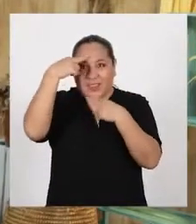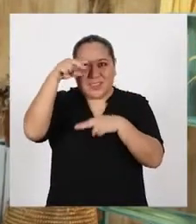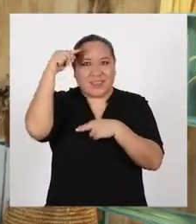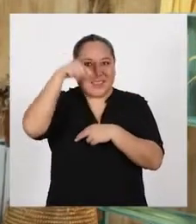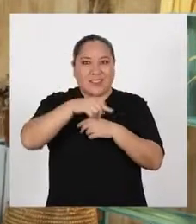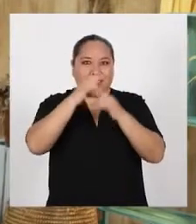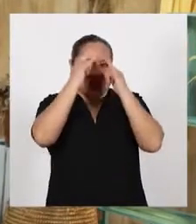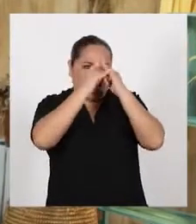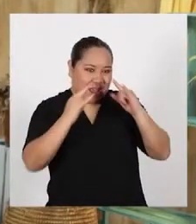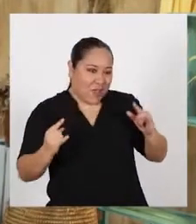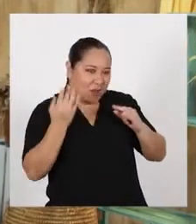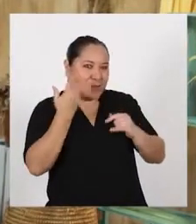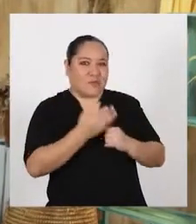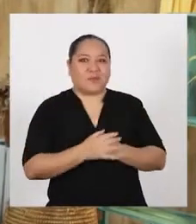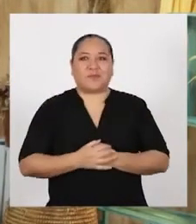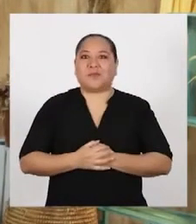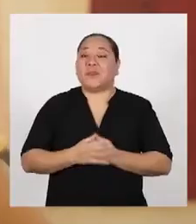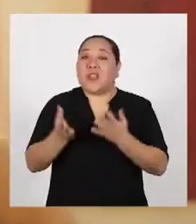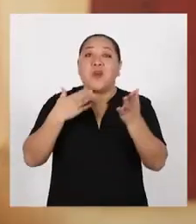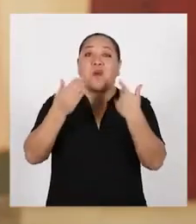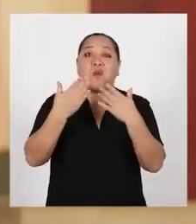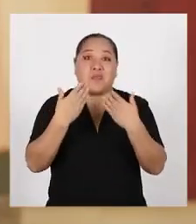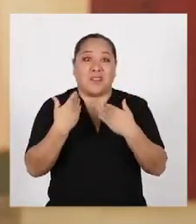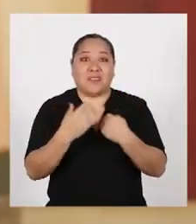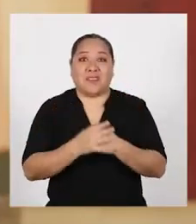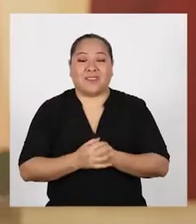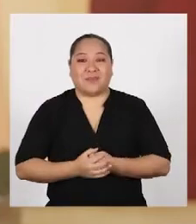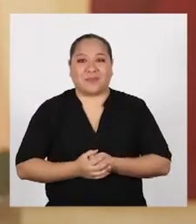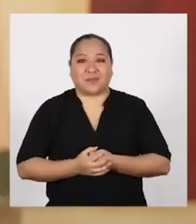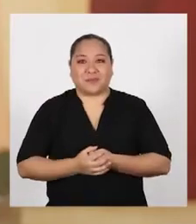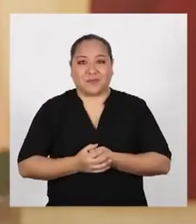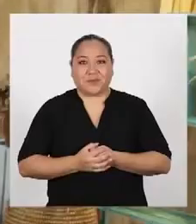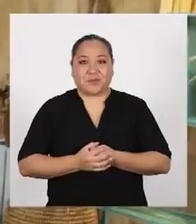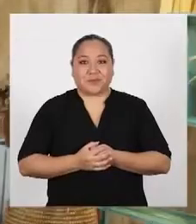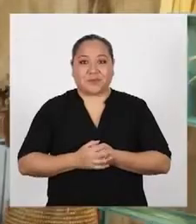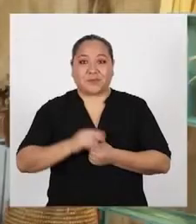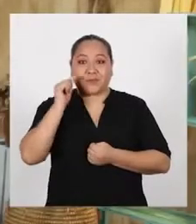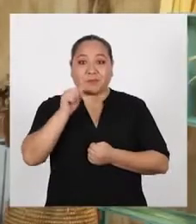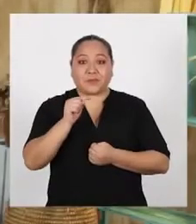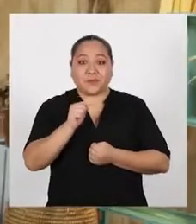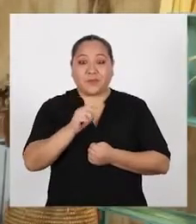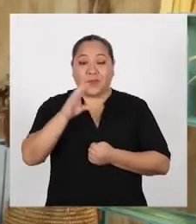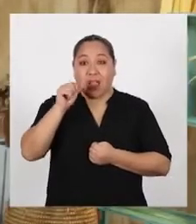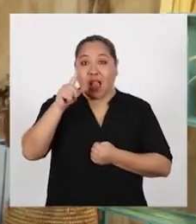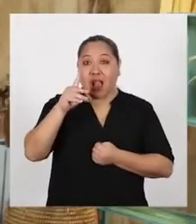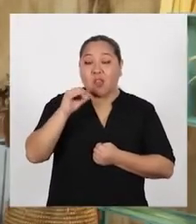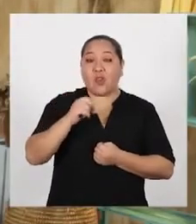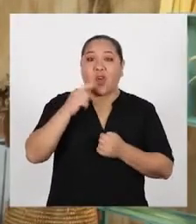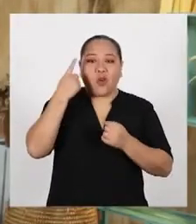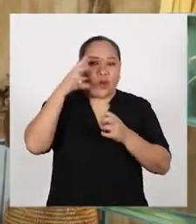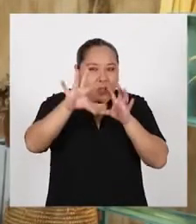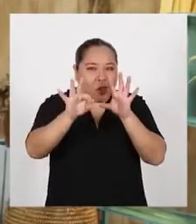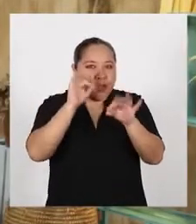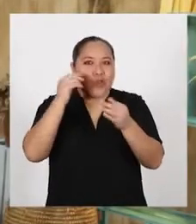noticia de nuestro campamento ¡Cuéntanos! Aldo ha conseguido un nuevo dato